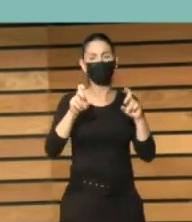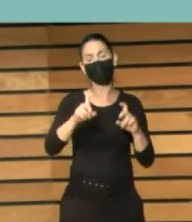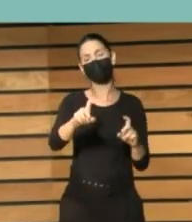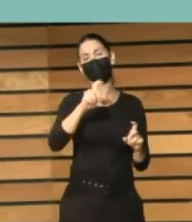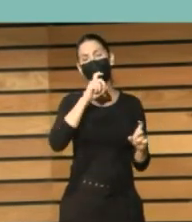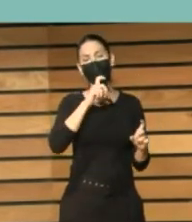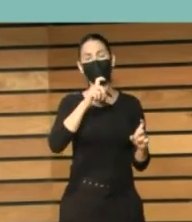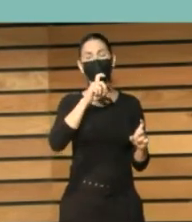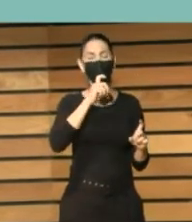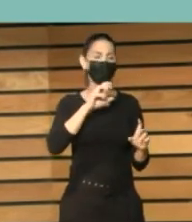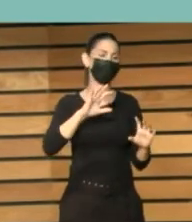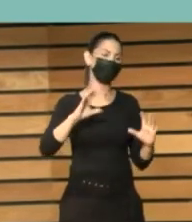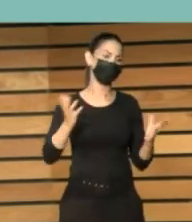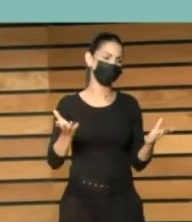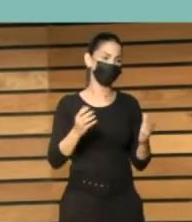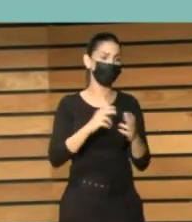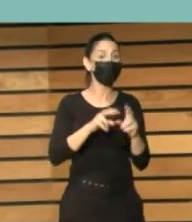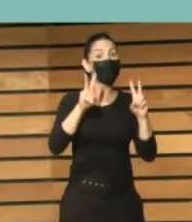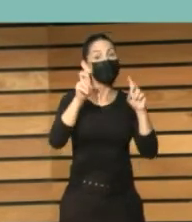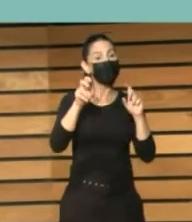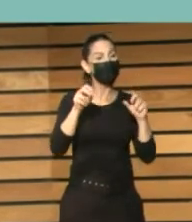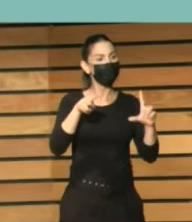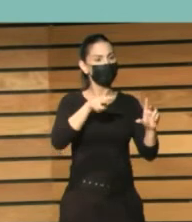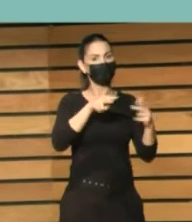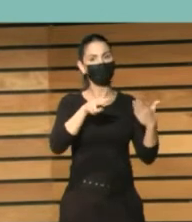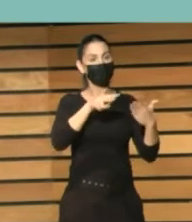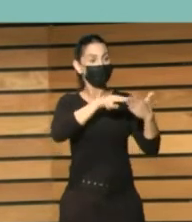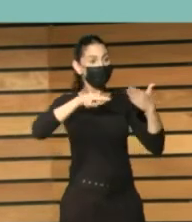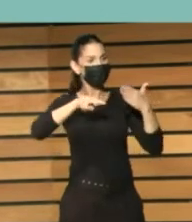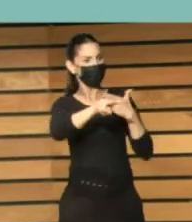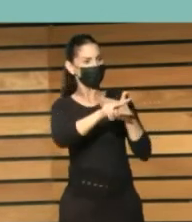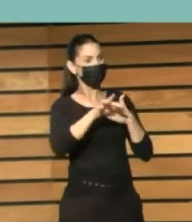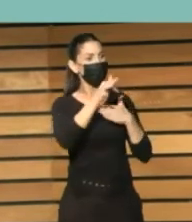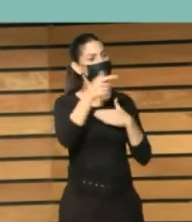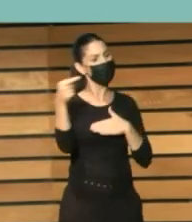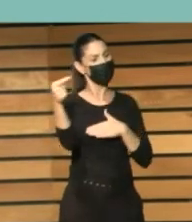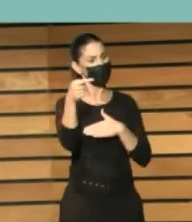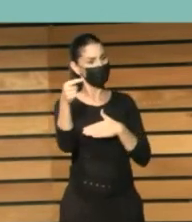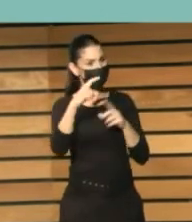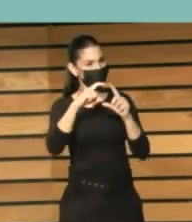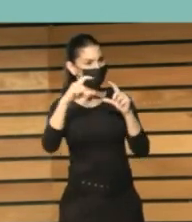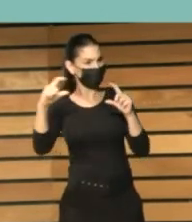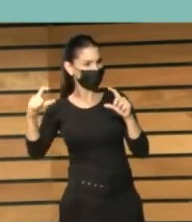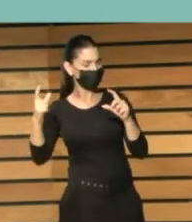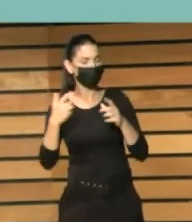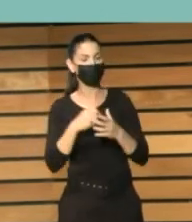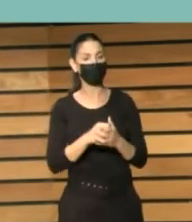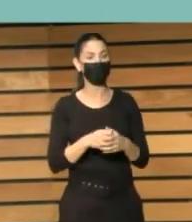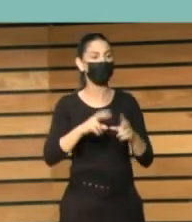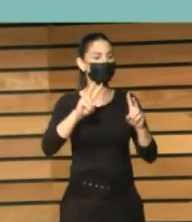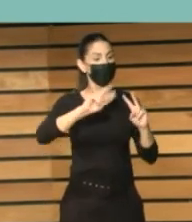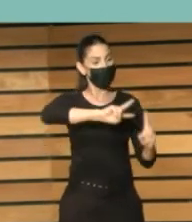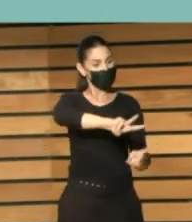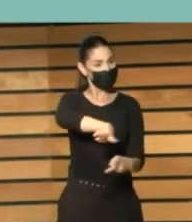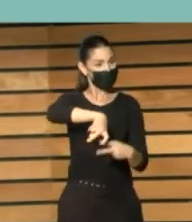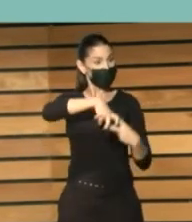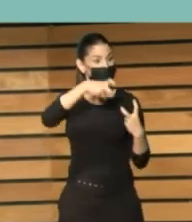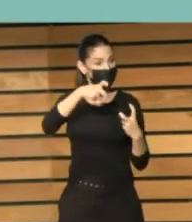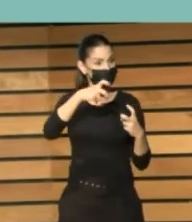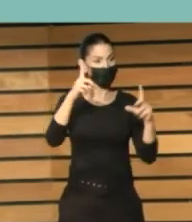sobre todo lo que son las transparencias y los negativos, y hay muchas técnicas que permiten, por ejemplo, la restauración de la imagen,